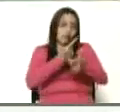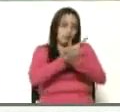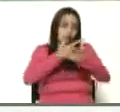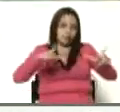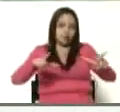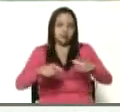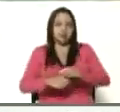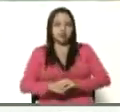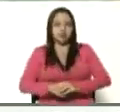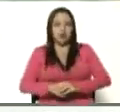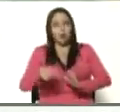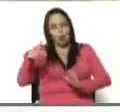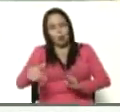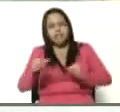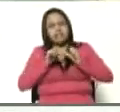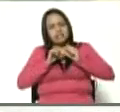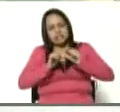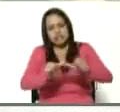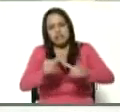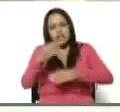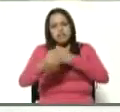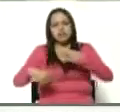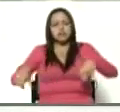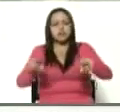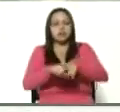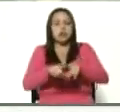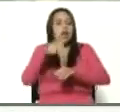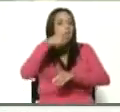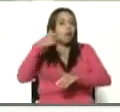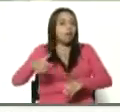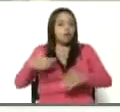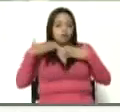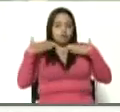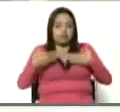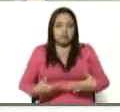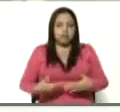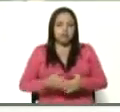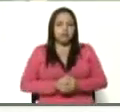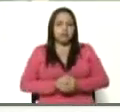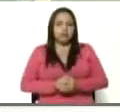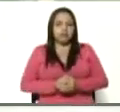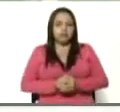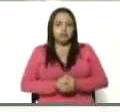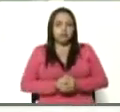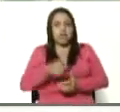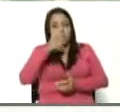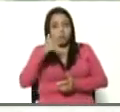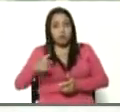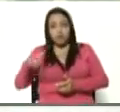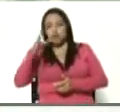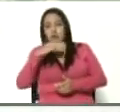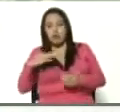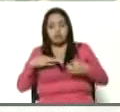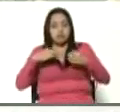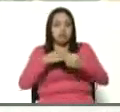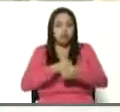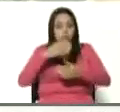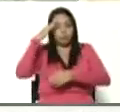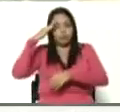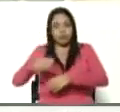hoy también lo sigue siendo. Nuestro pueblo uniformado y nuestro pueblo no uniformado,